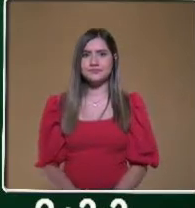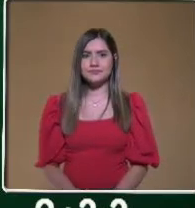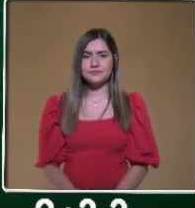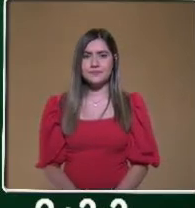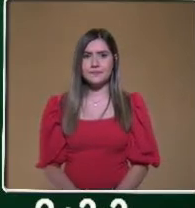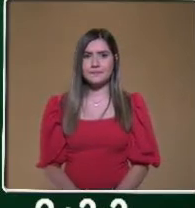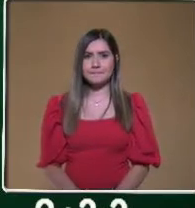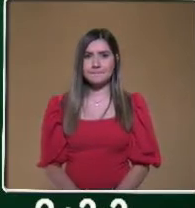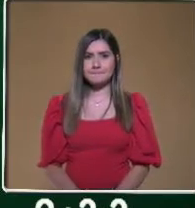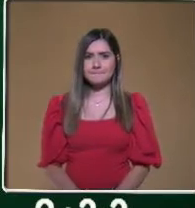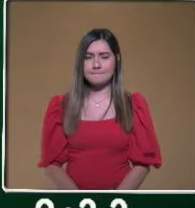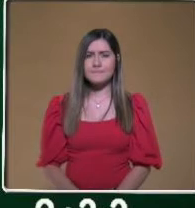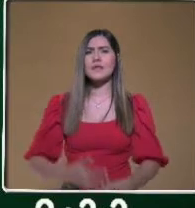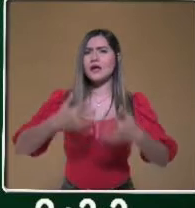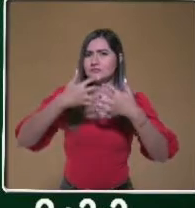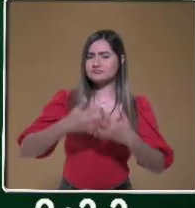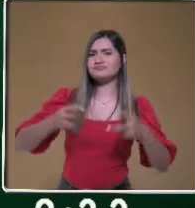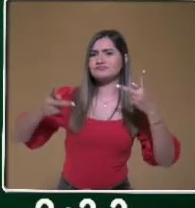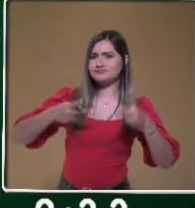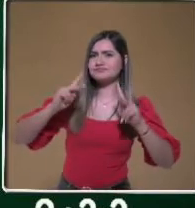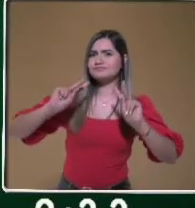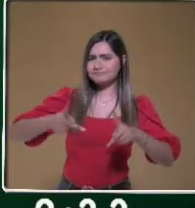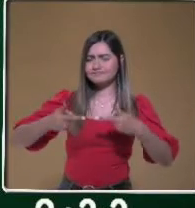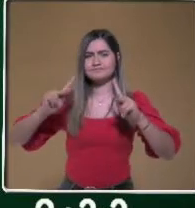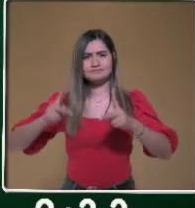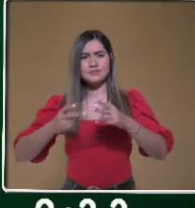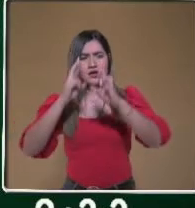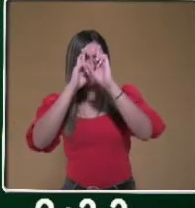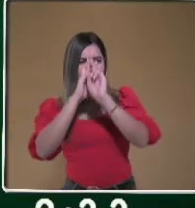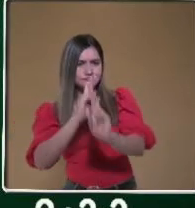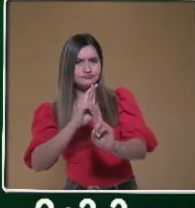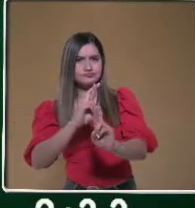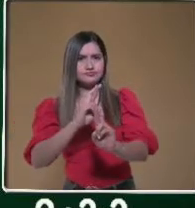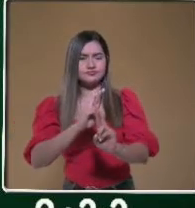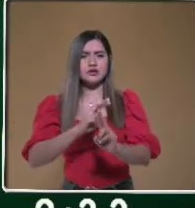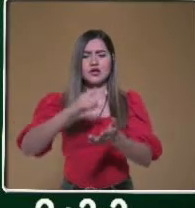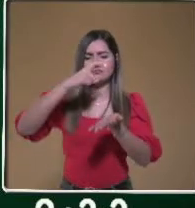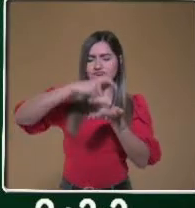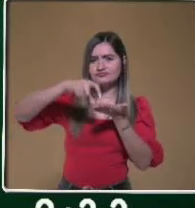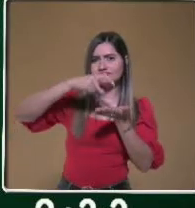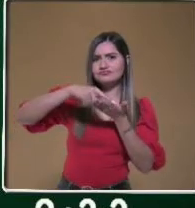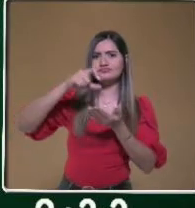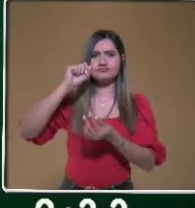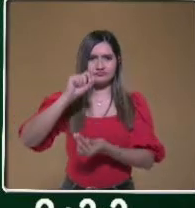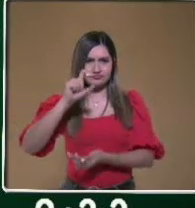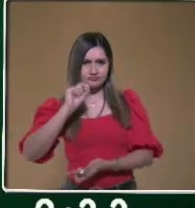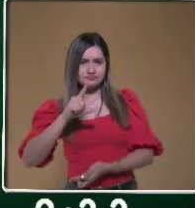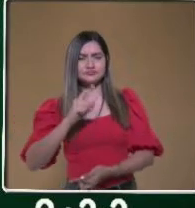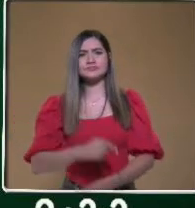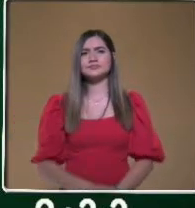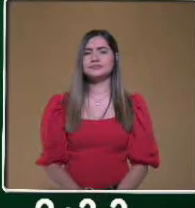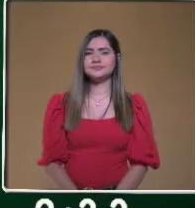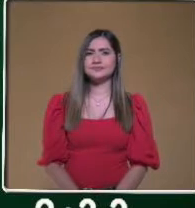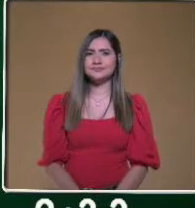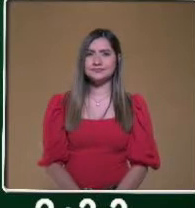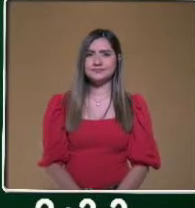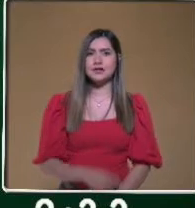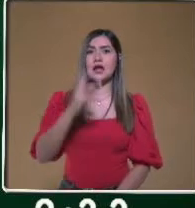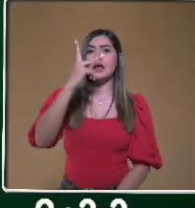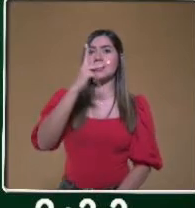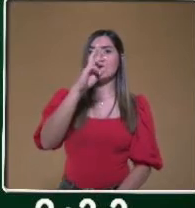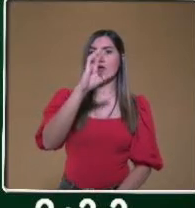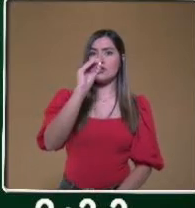cumplan y respeten con los contratos, precios o garantías. Y esta es la Profeco,